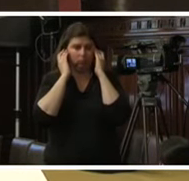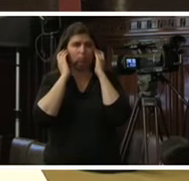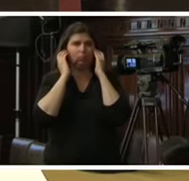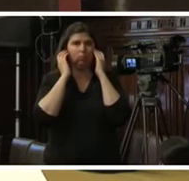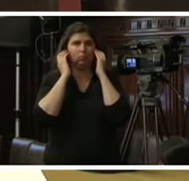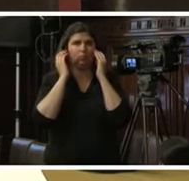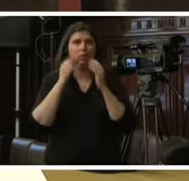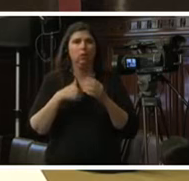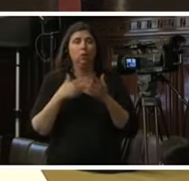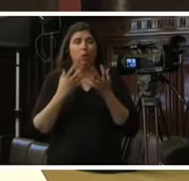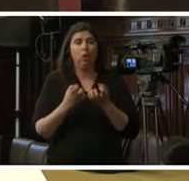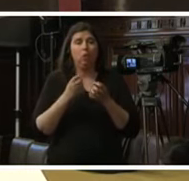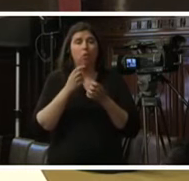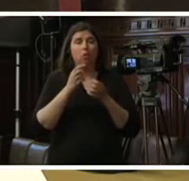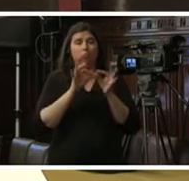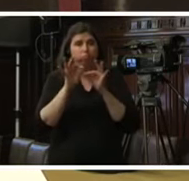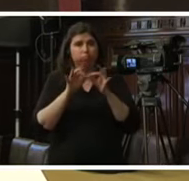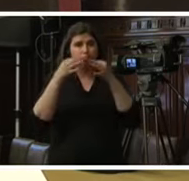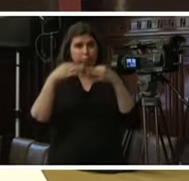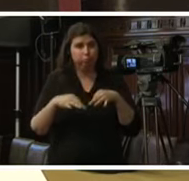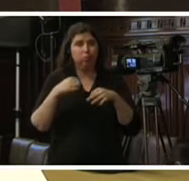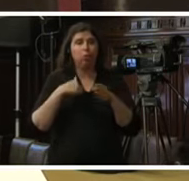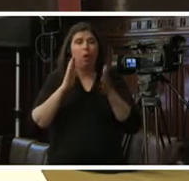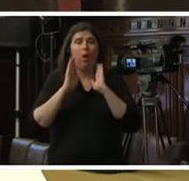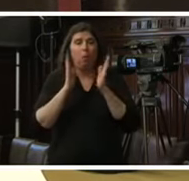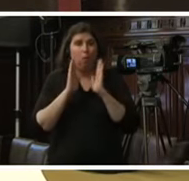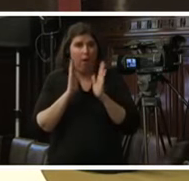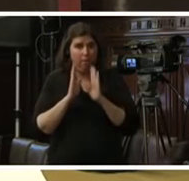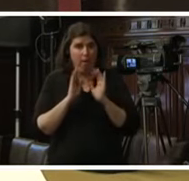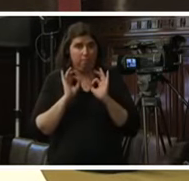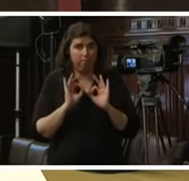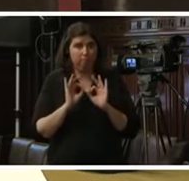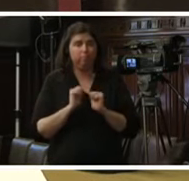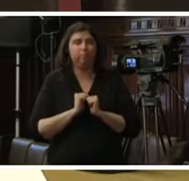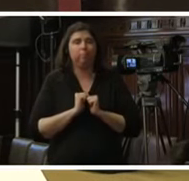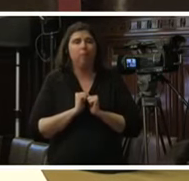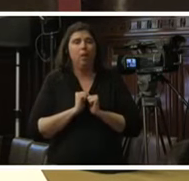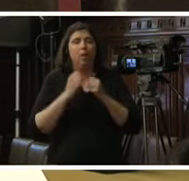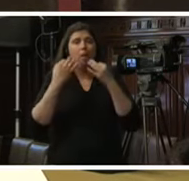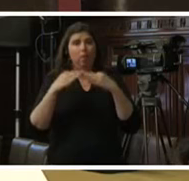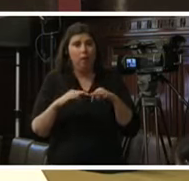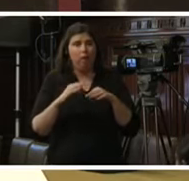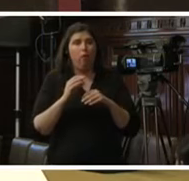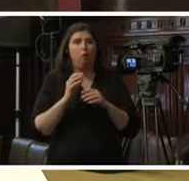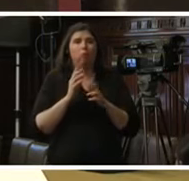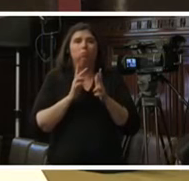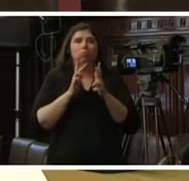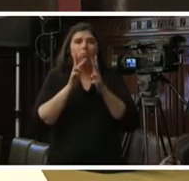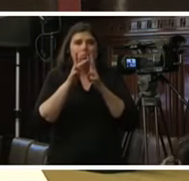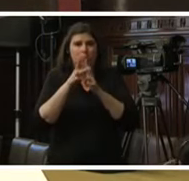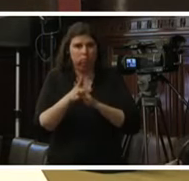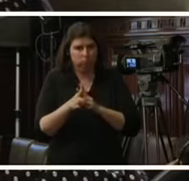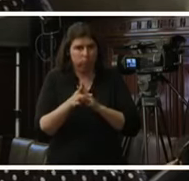common law lawyer I must admit and confess that I find the